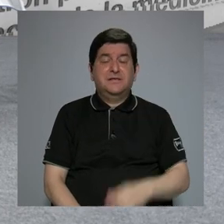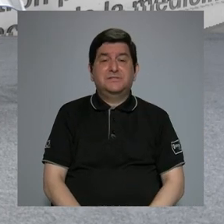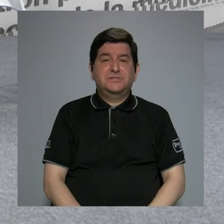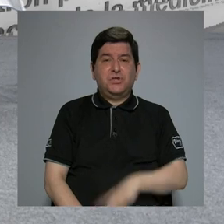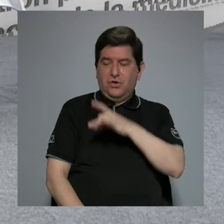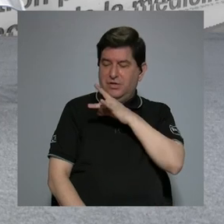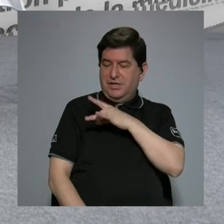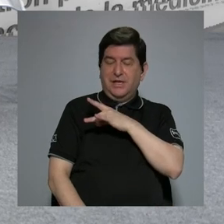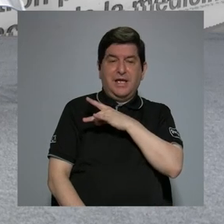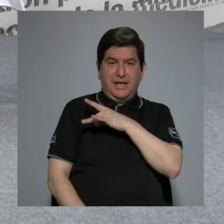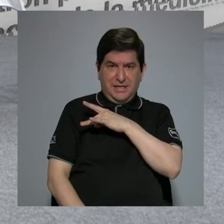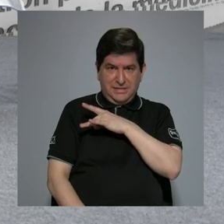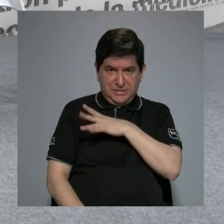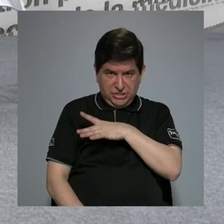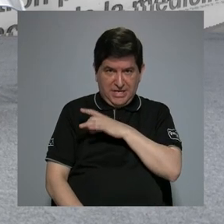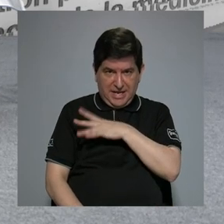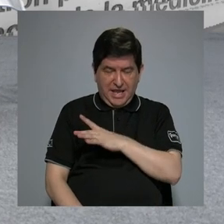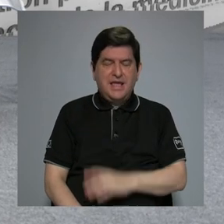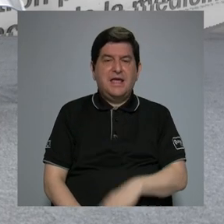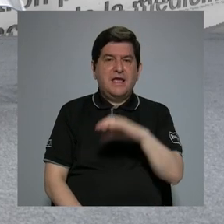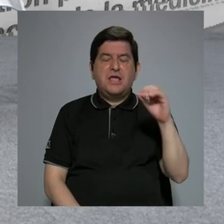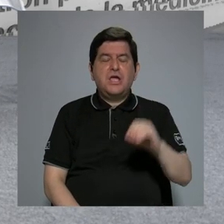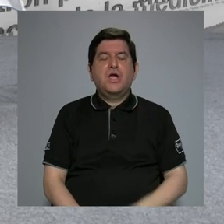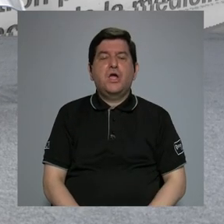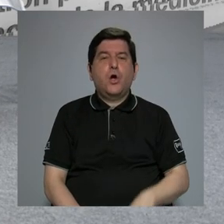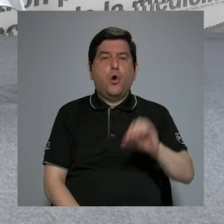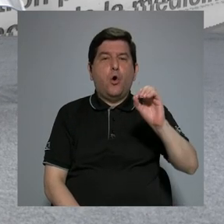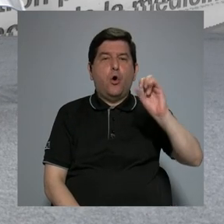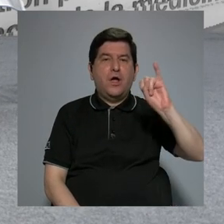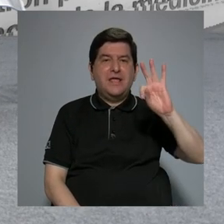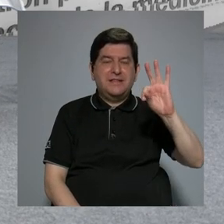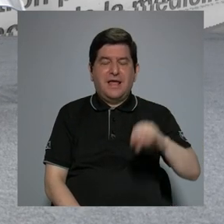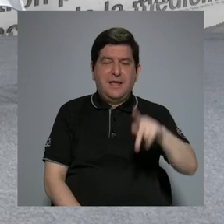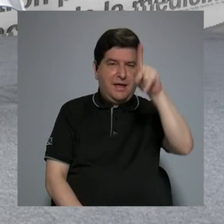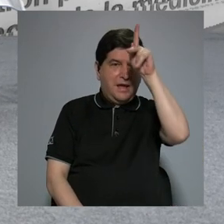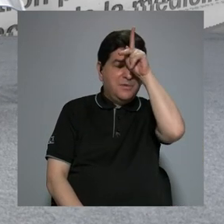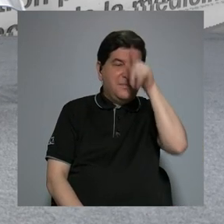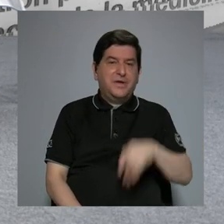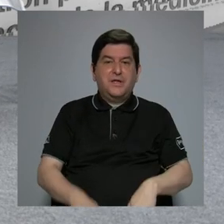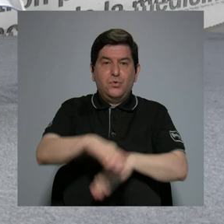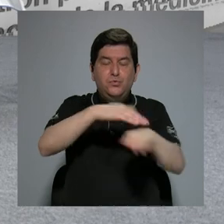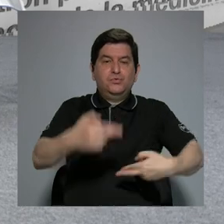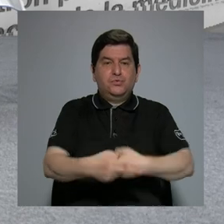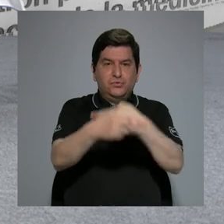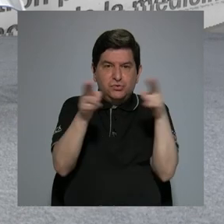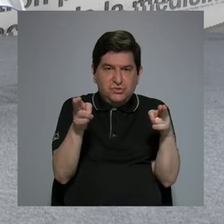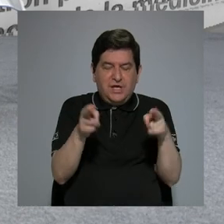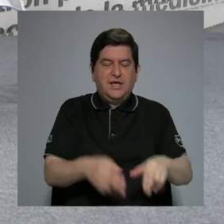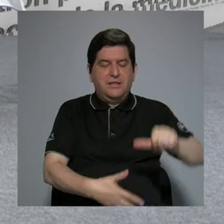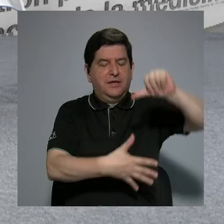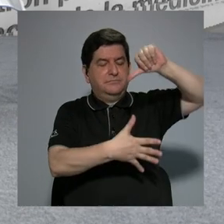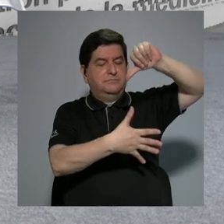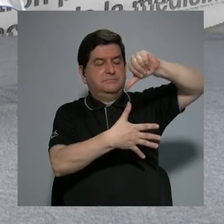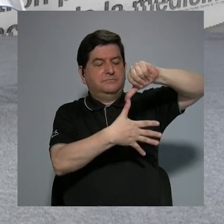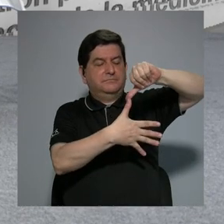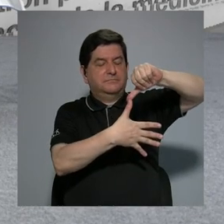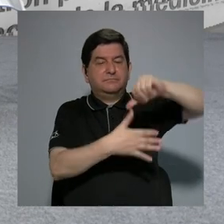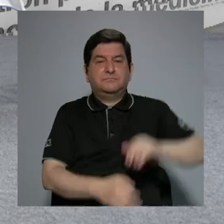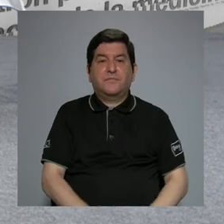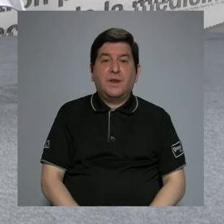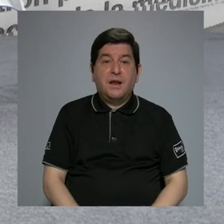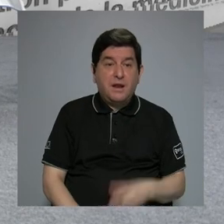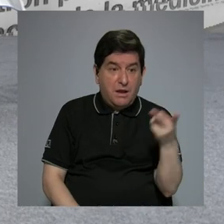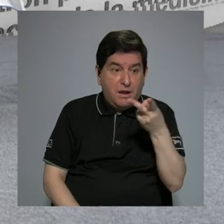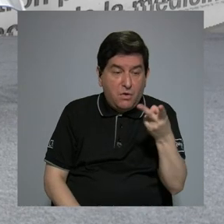y también estuvimos con la OIT en Perú, que tienen la sede regional para el Cono Sur y con ellos